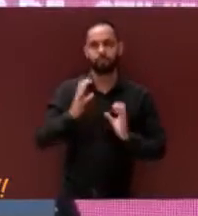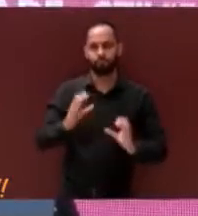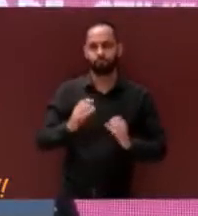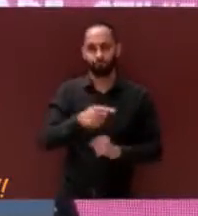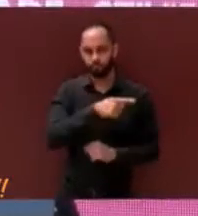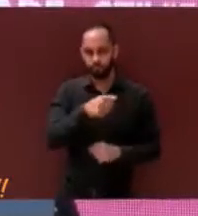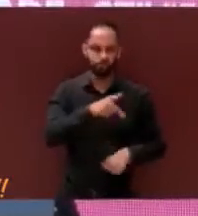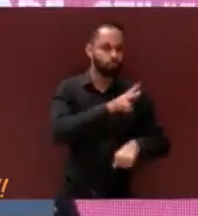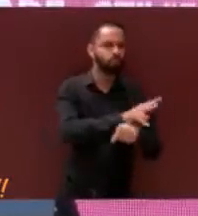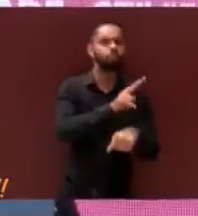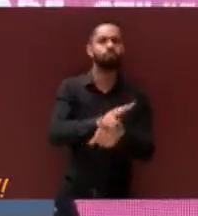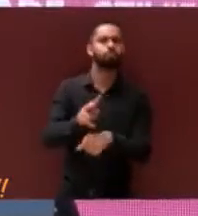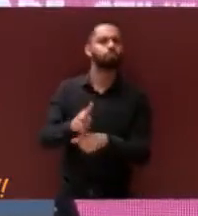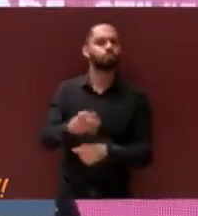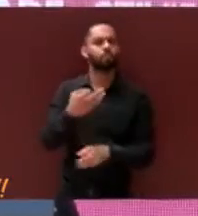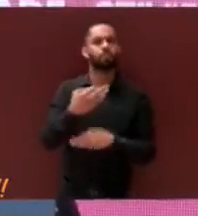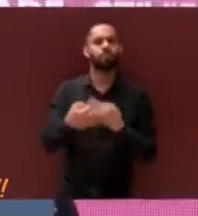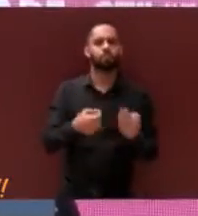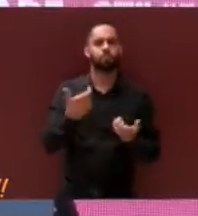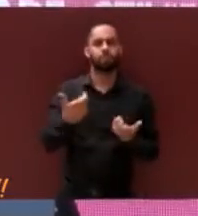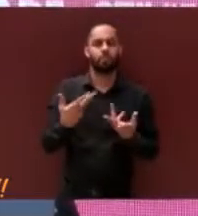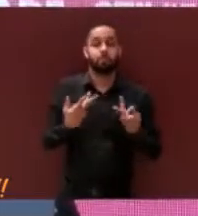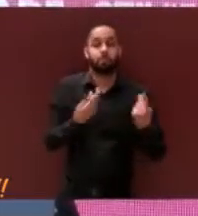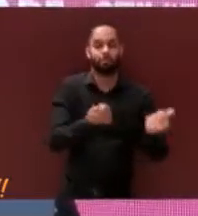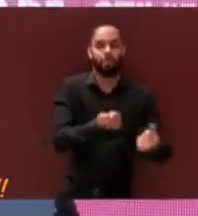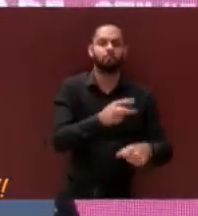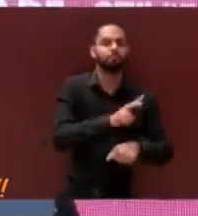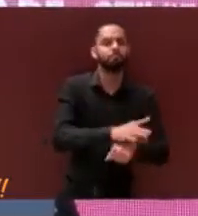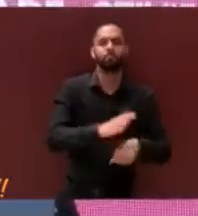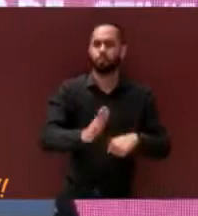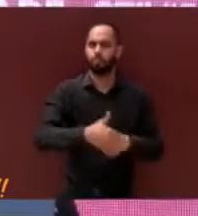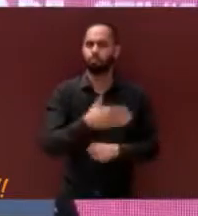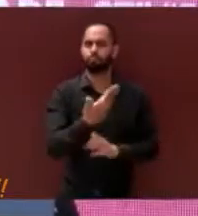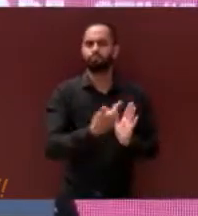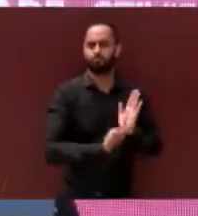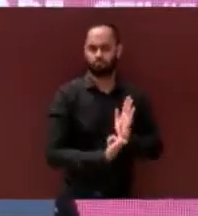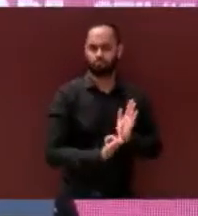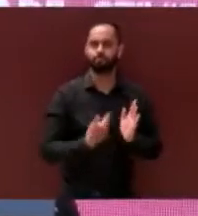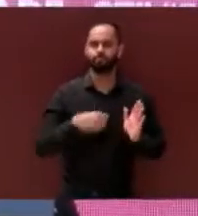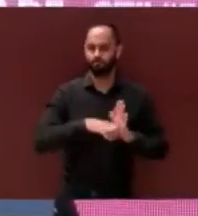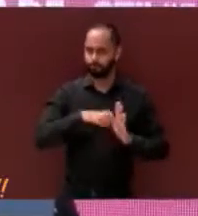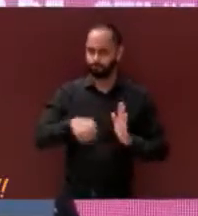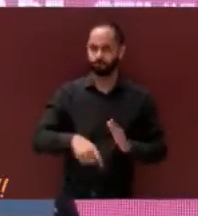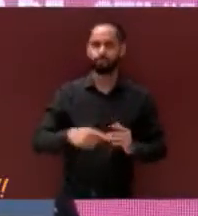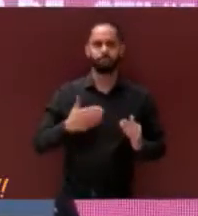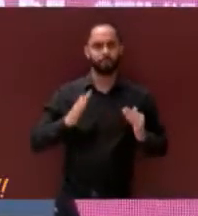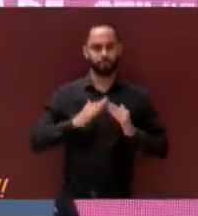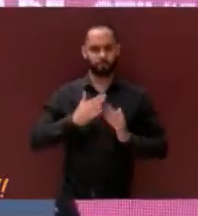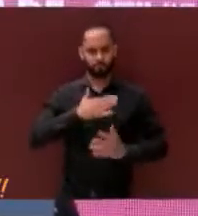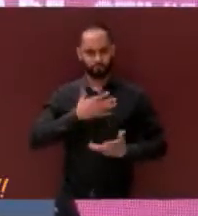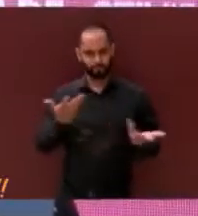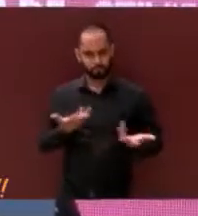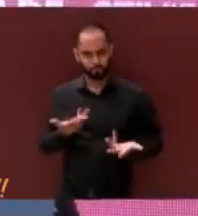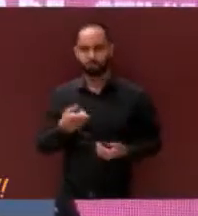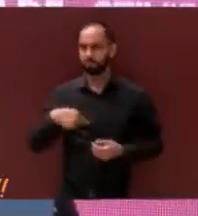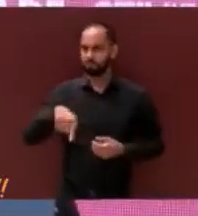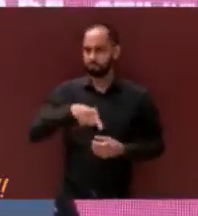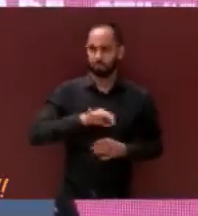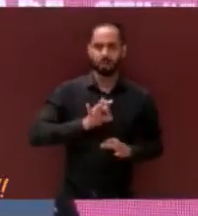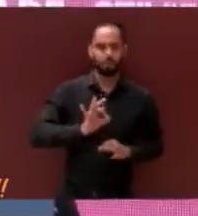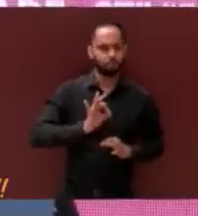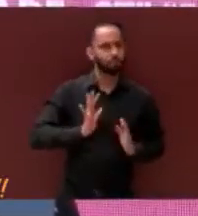e inspeccionar el gasto público del Ayuntamiento, fuimos un buen ejemplo y lo aplicamos en casa, sin temor alguno.